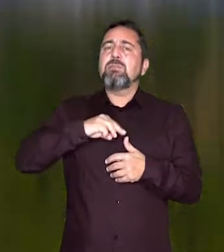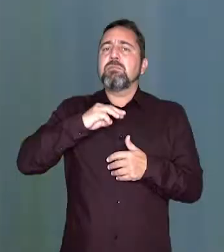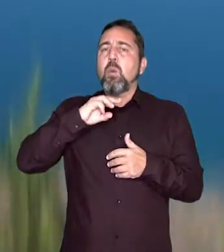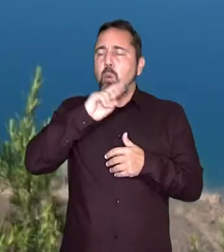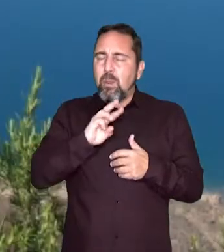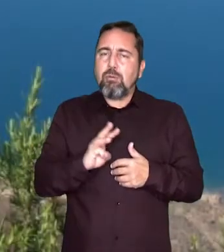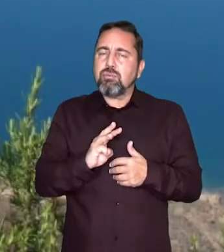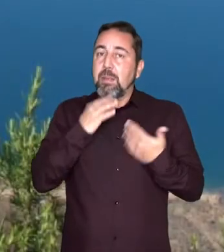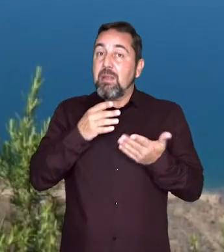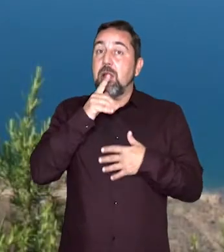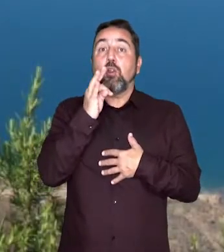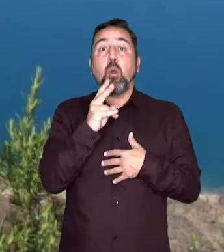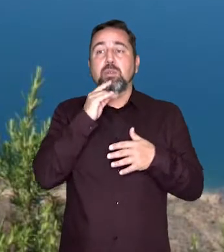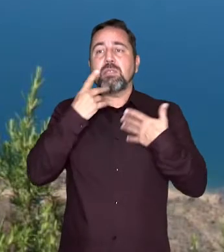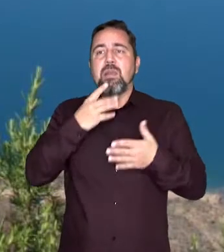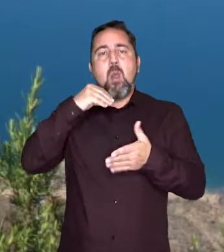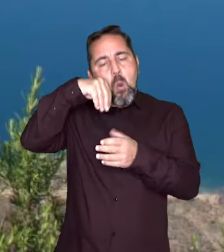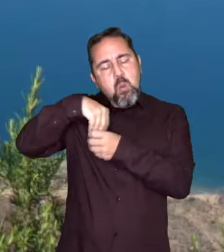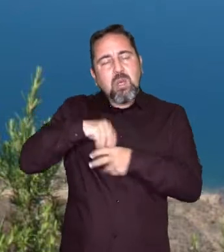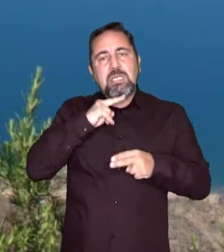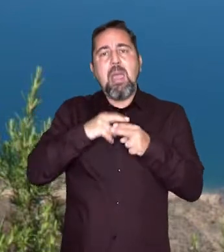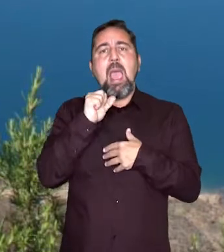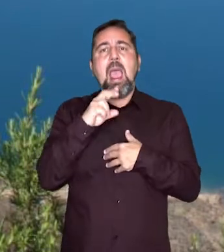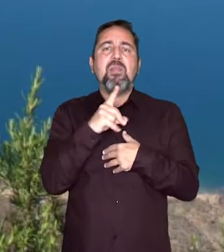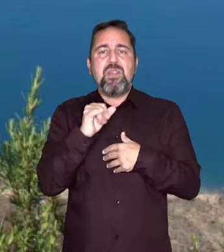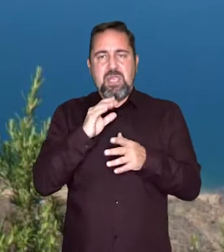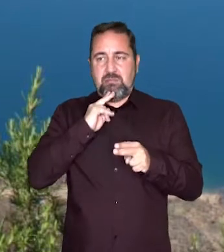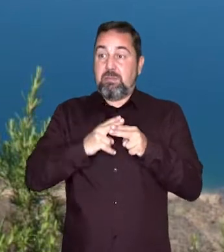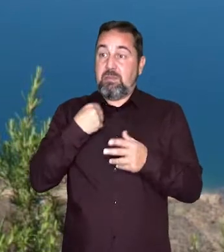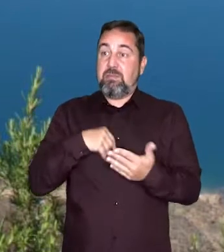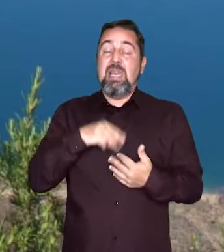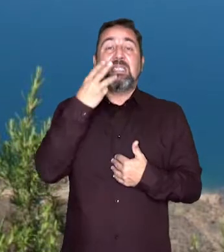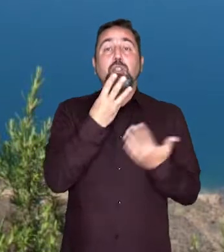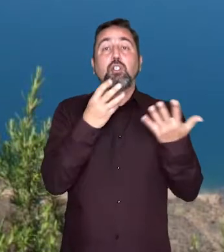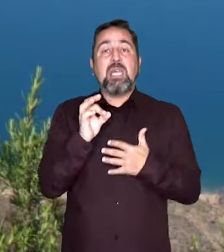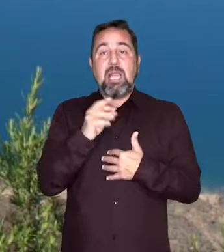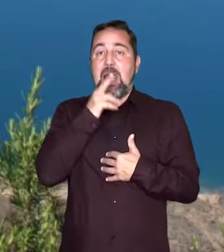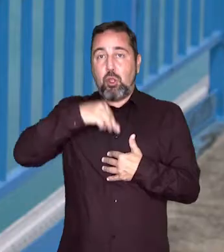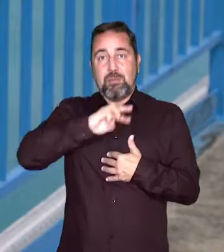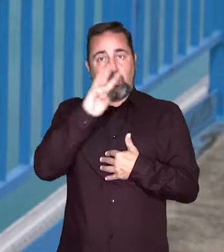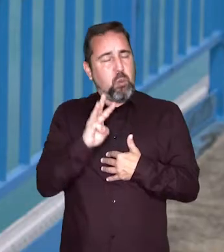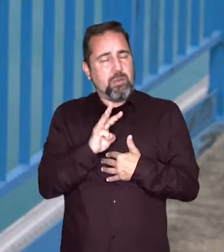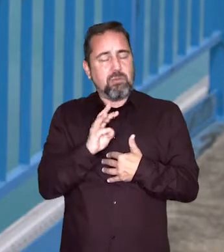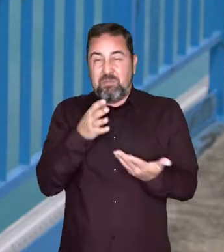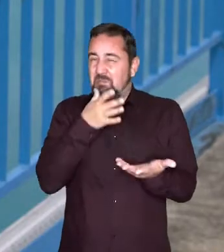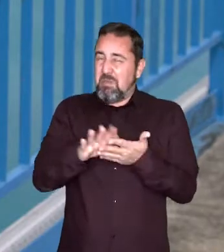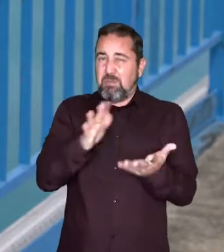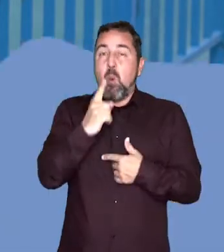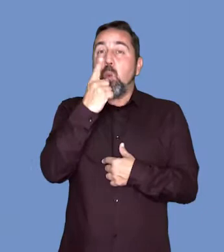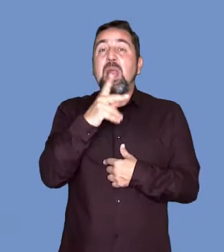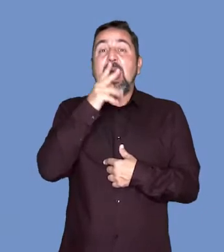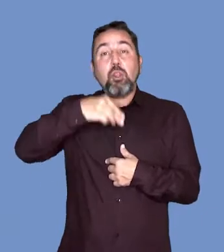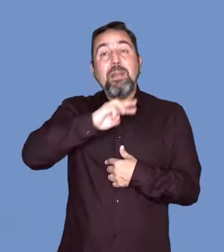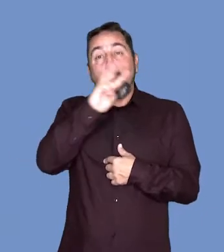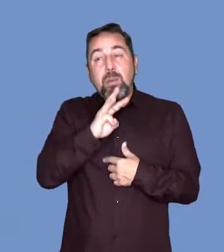de capacidad, y Tows, que es una presa de materiales sueltos con núcleo de arcilla con 380 hectómetros cúbicos de capacidad. Para que tengamos un orden de